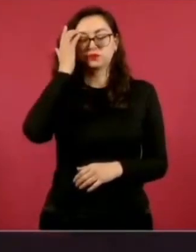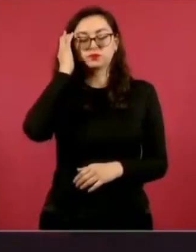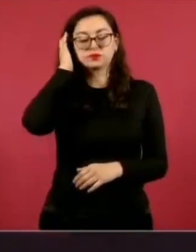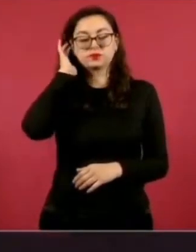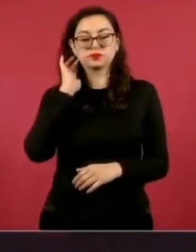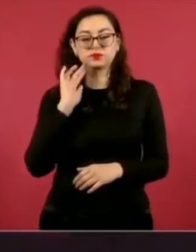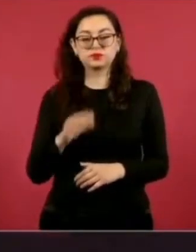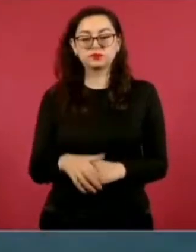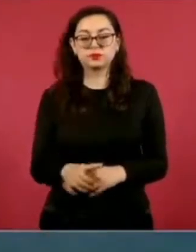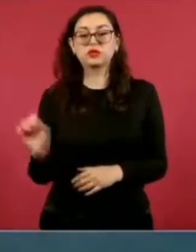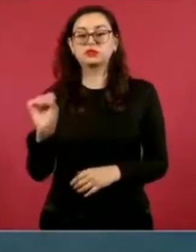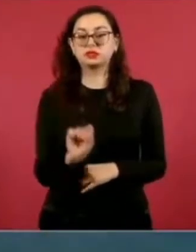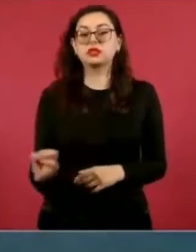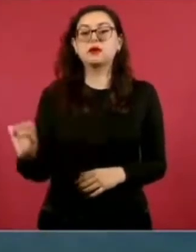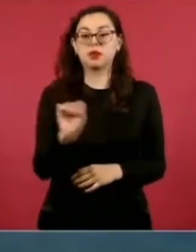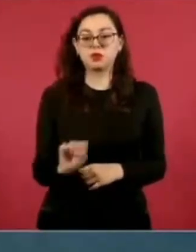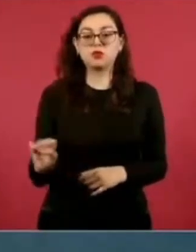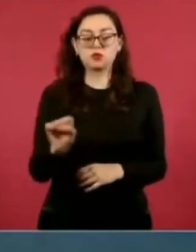Es el sábado, ¿no?